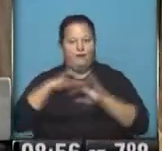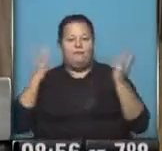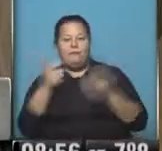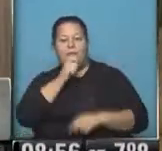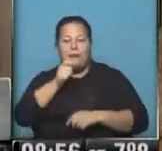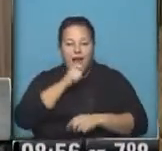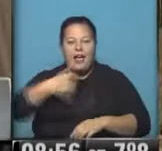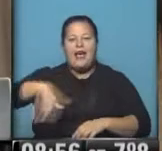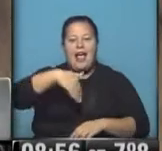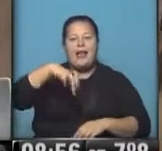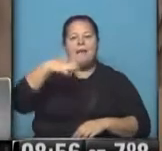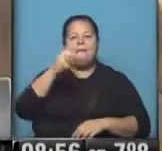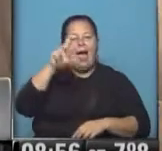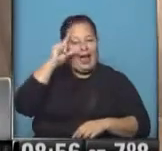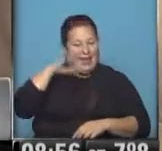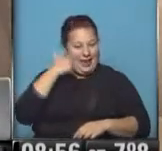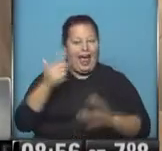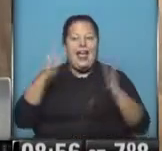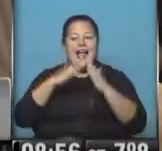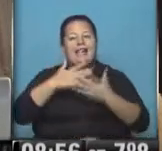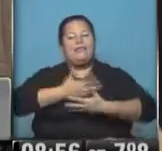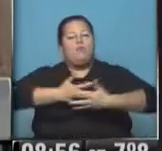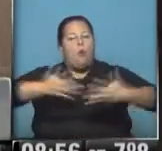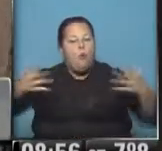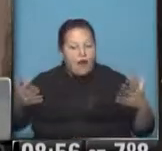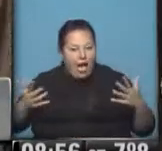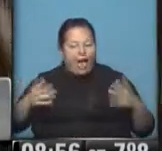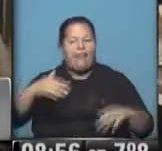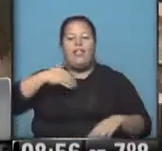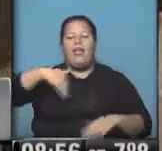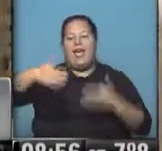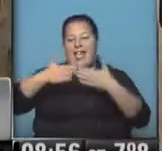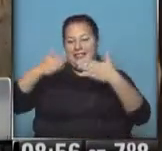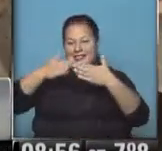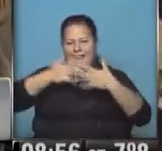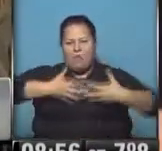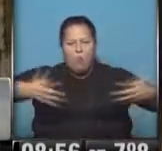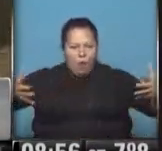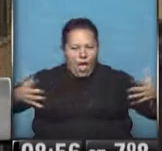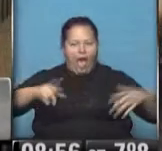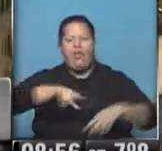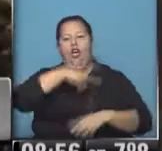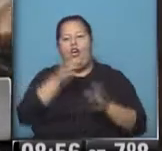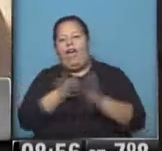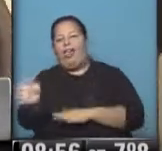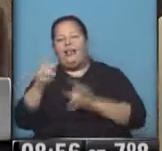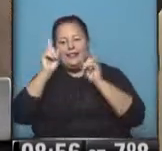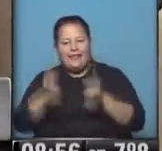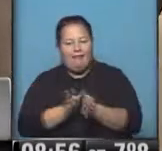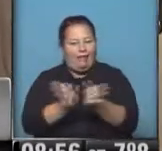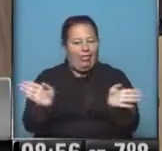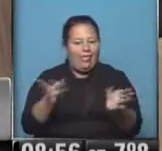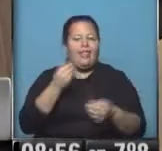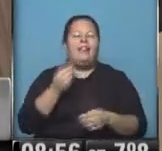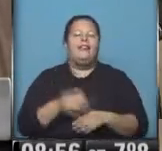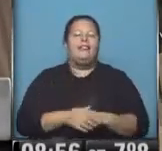periodística sobre la calle Pareja. La casa es muy grande, está ubicada en una esquina, en un terreno muy grande, con otra salida también por